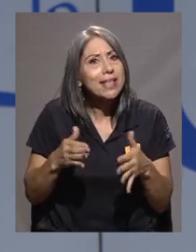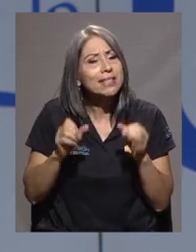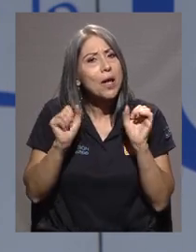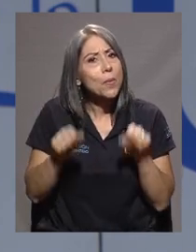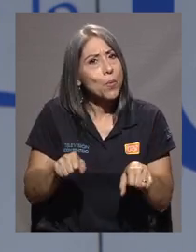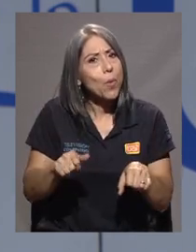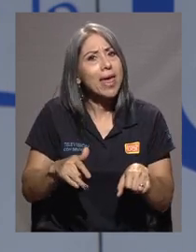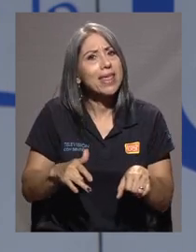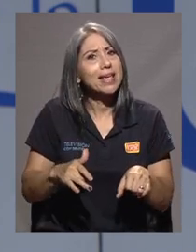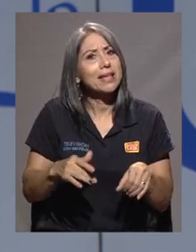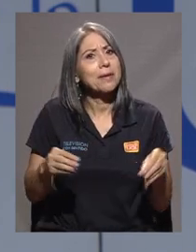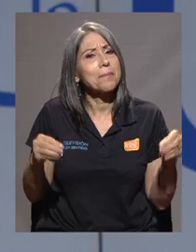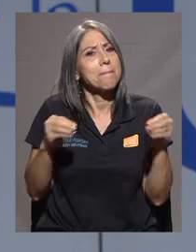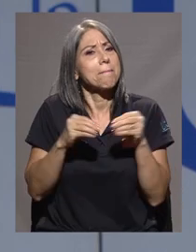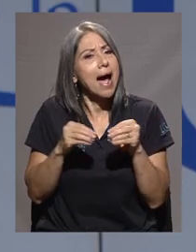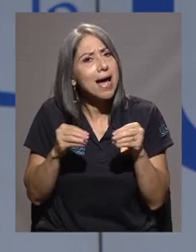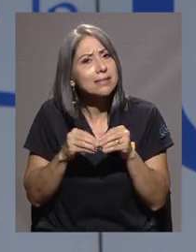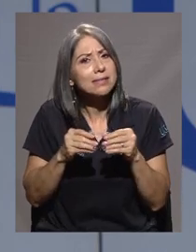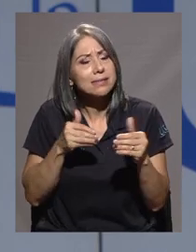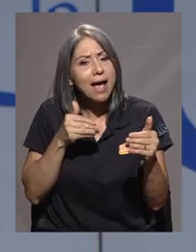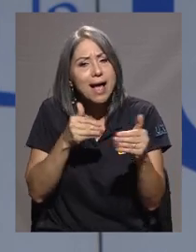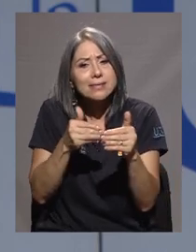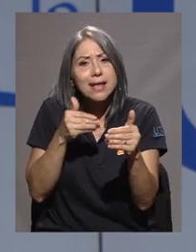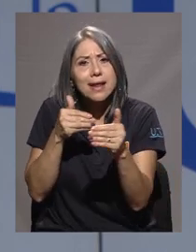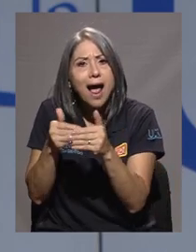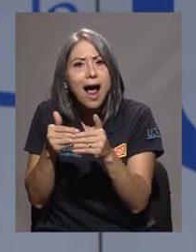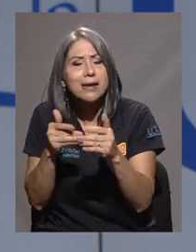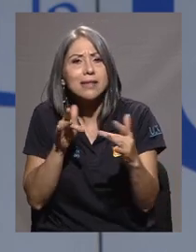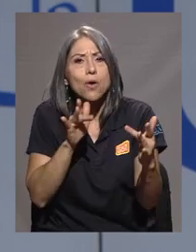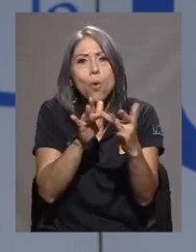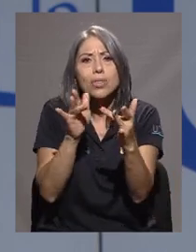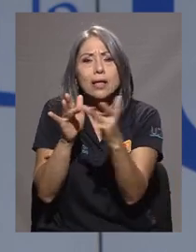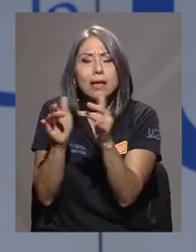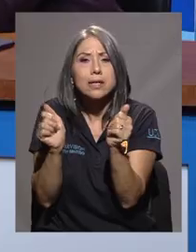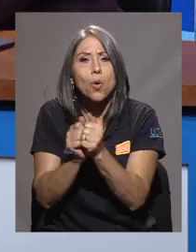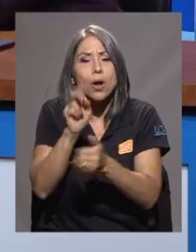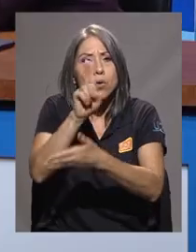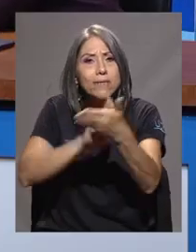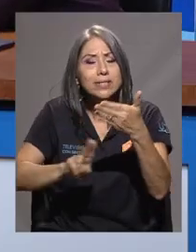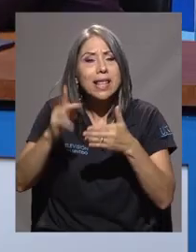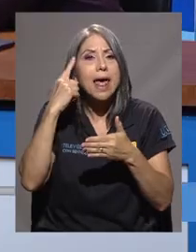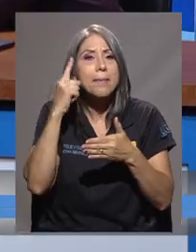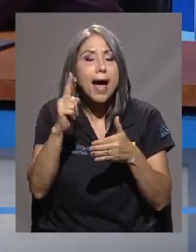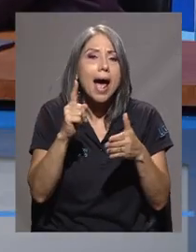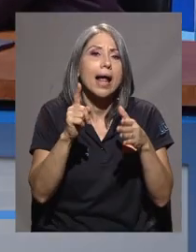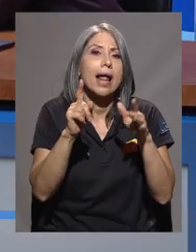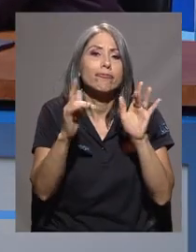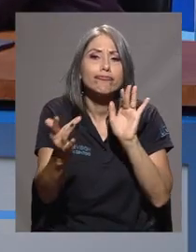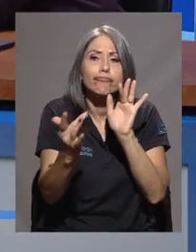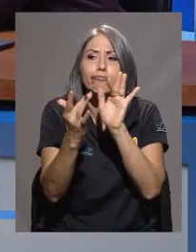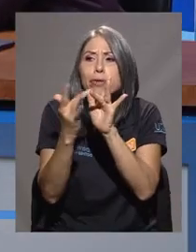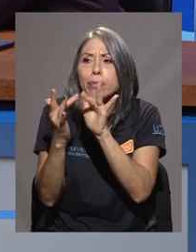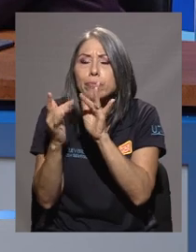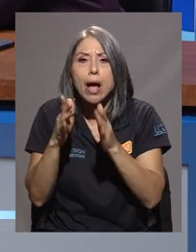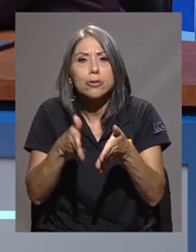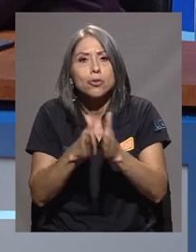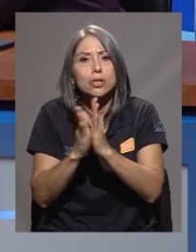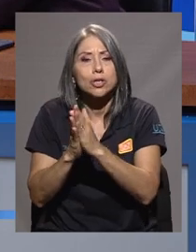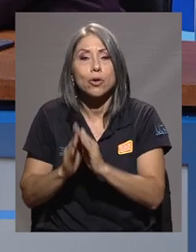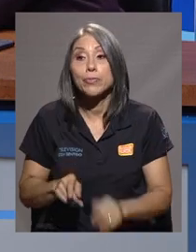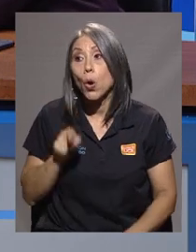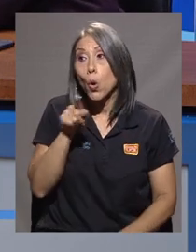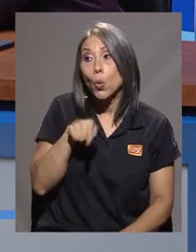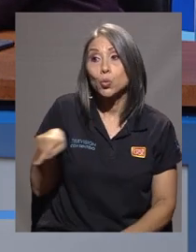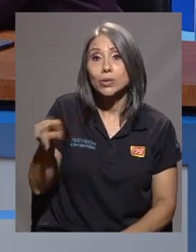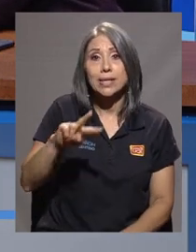acercarse a través de la virtualidad a la universidad y de hacer estas solicitudes. ¿Ustedes en la Vicerrectoría de Vida Estudiantil manejan, bueno,